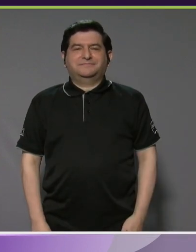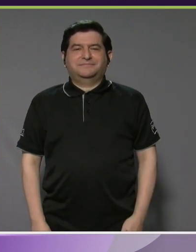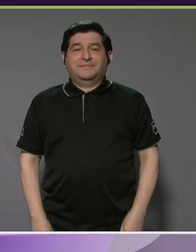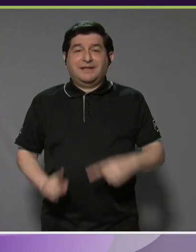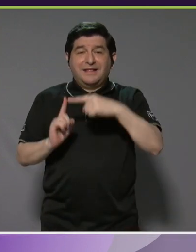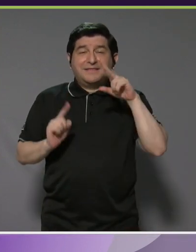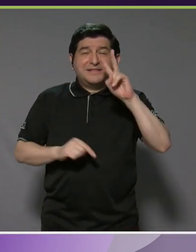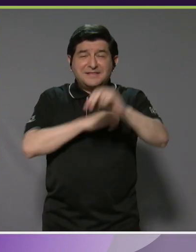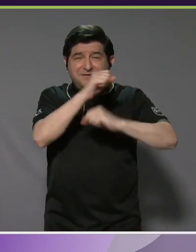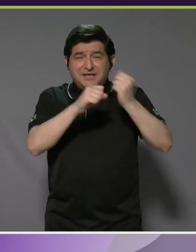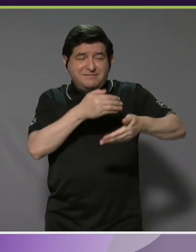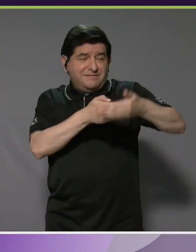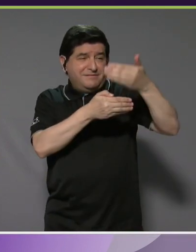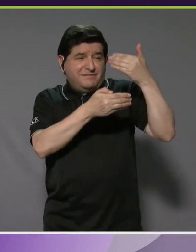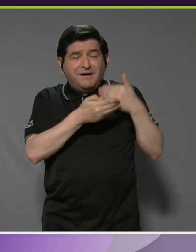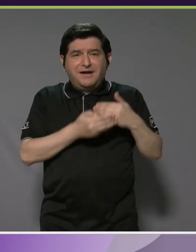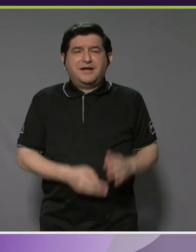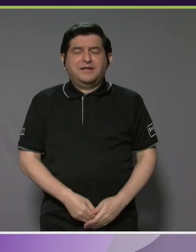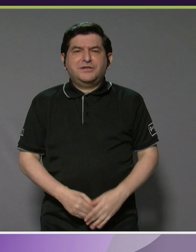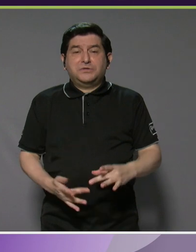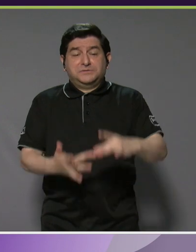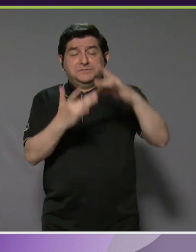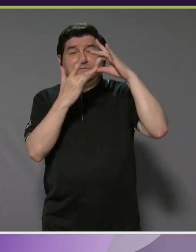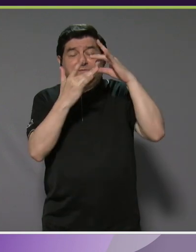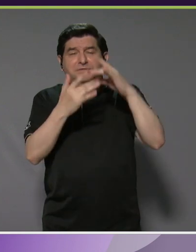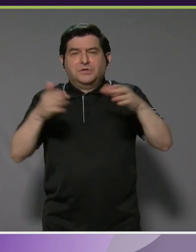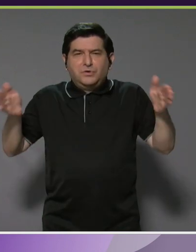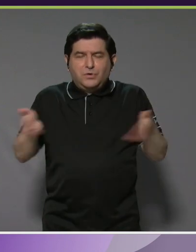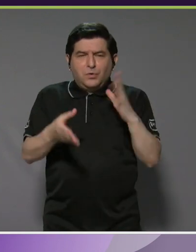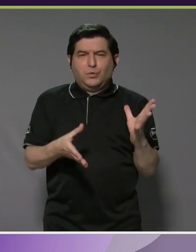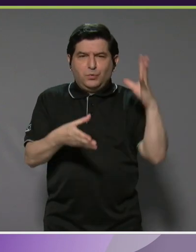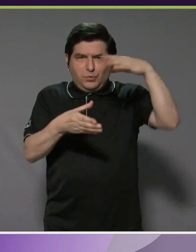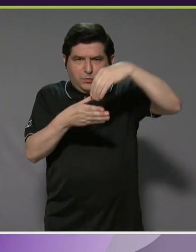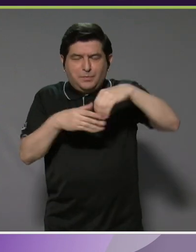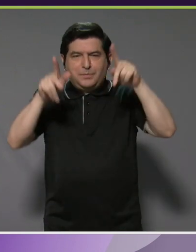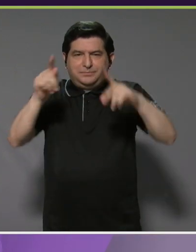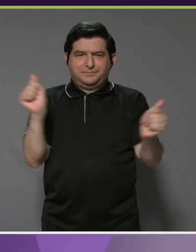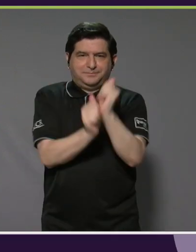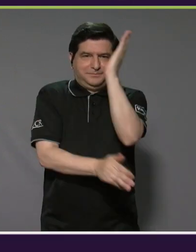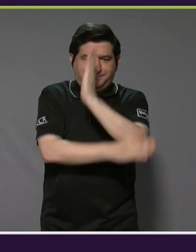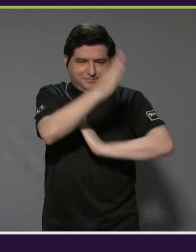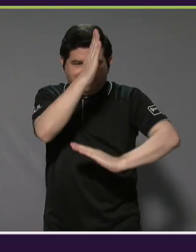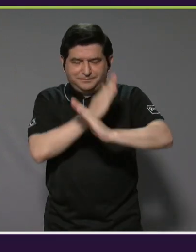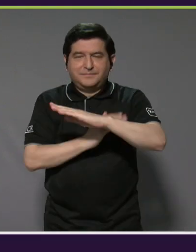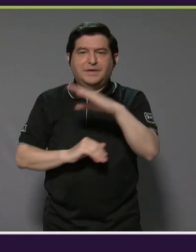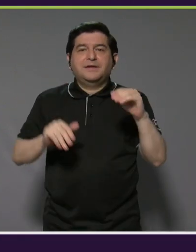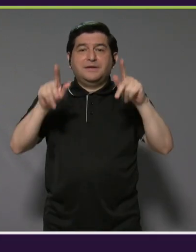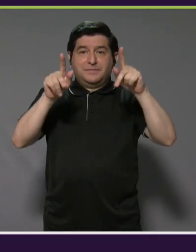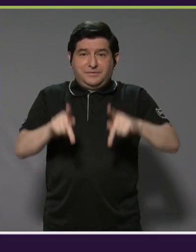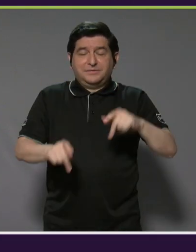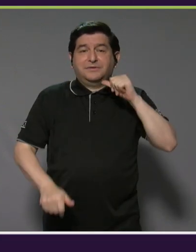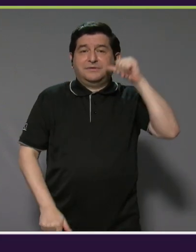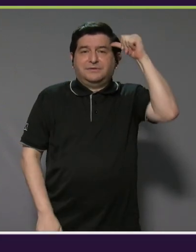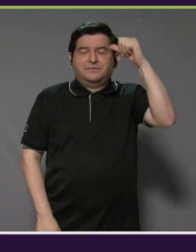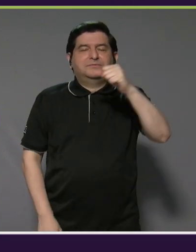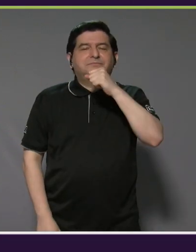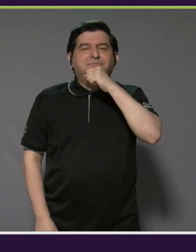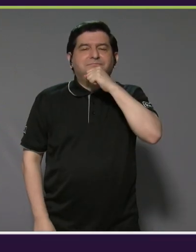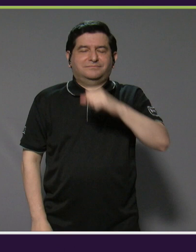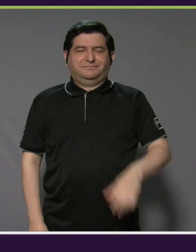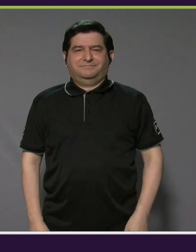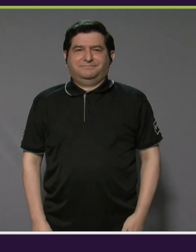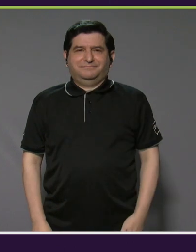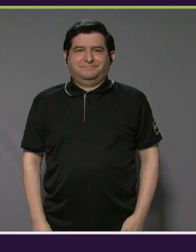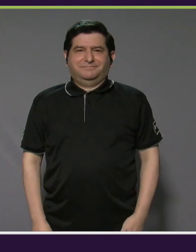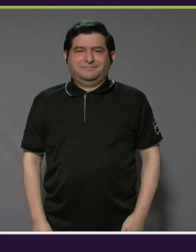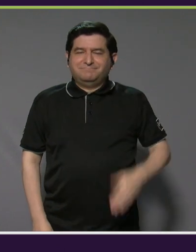que desde hace más de 20 años se especializa en promover la inclusión de las personas con discapacidad y personas adultas